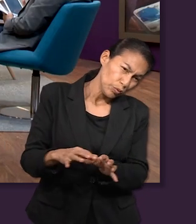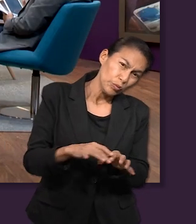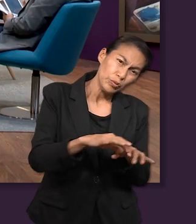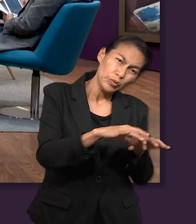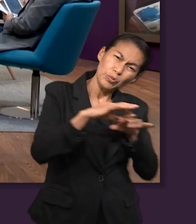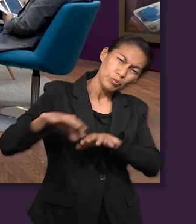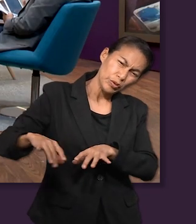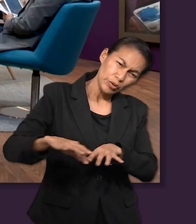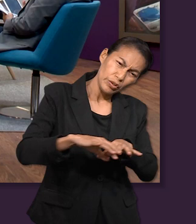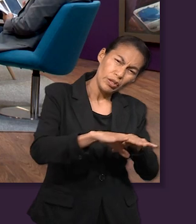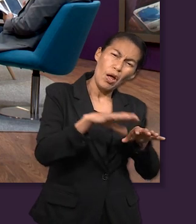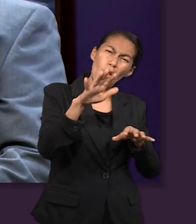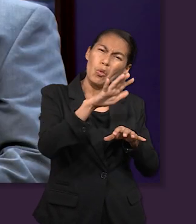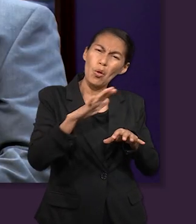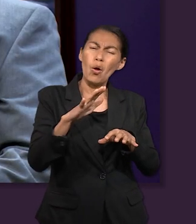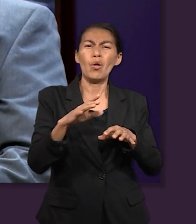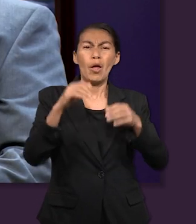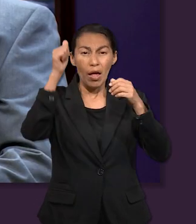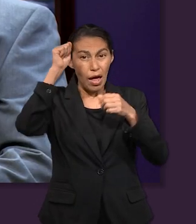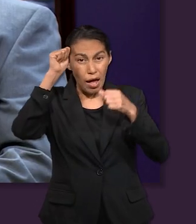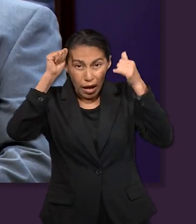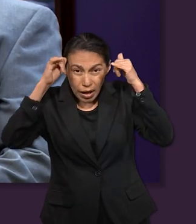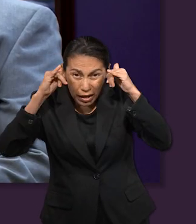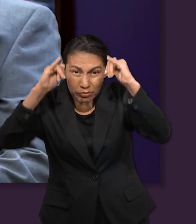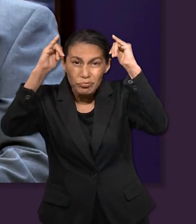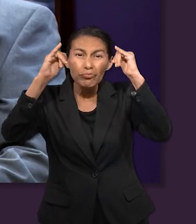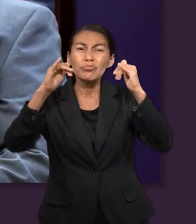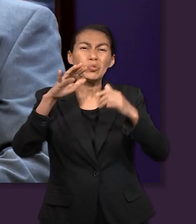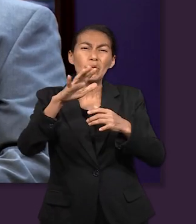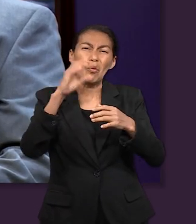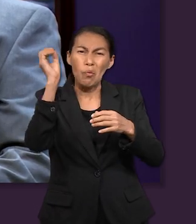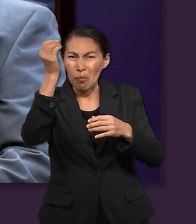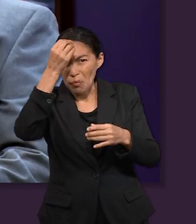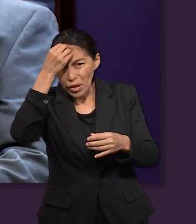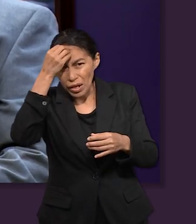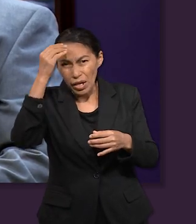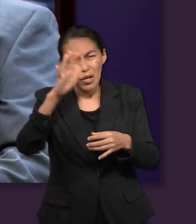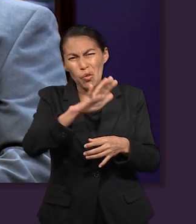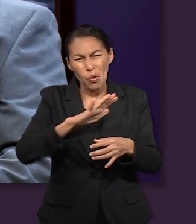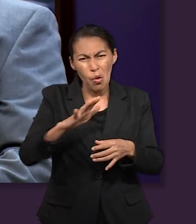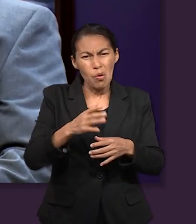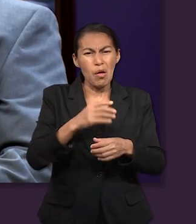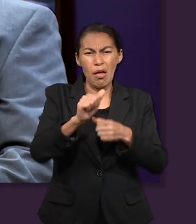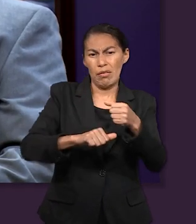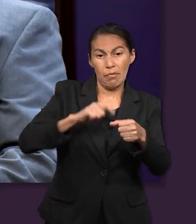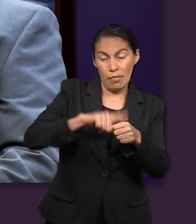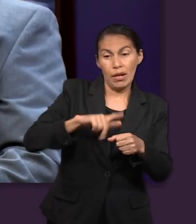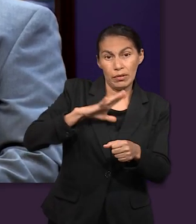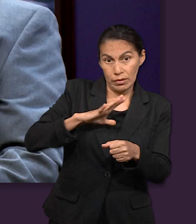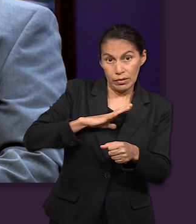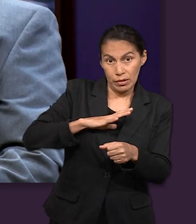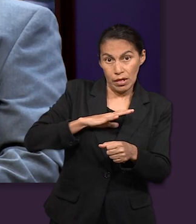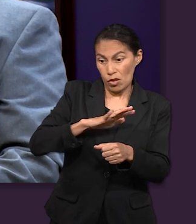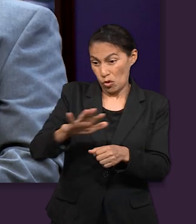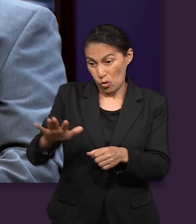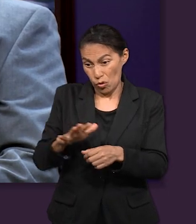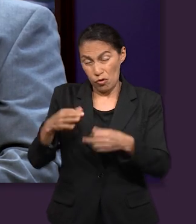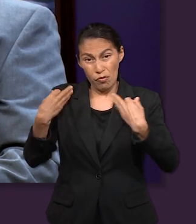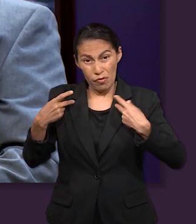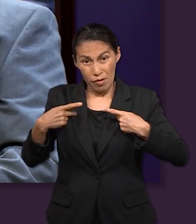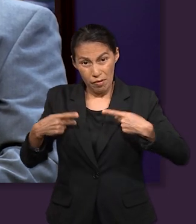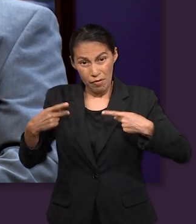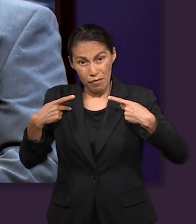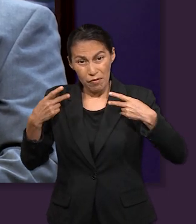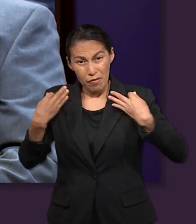Y entonces seguimos leyendo, también tomaron sus ganados y los bienes que habían adquirido en la tierra de Canaán y fueron a Egipto Jacob